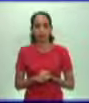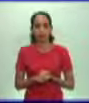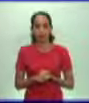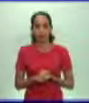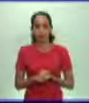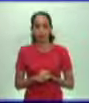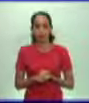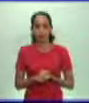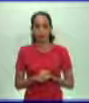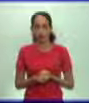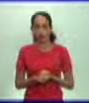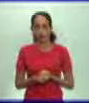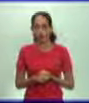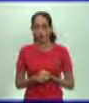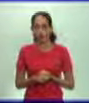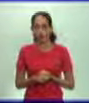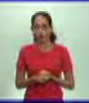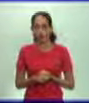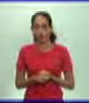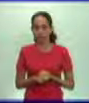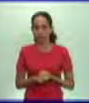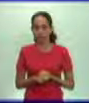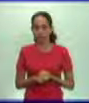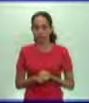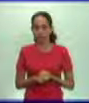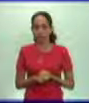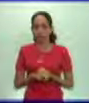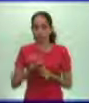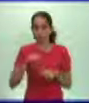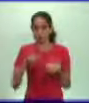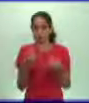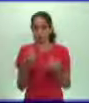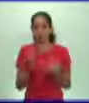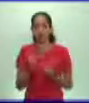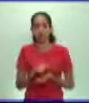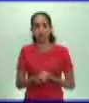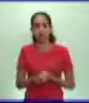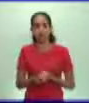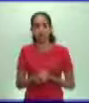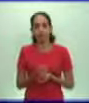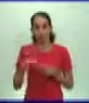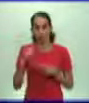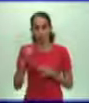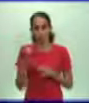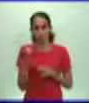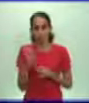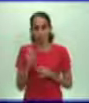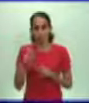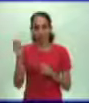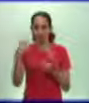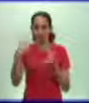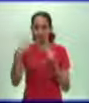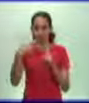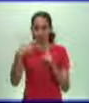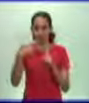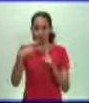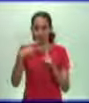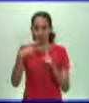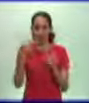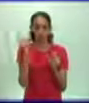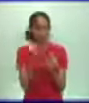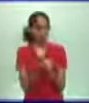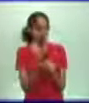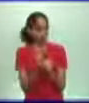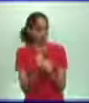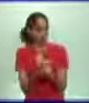muchachos le habían eliminado esa posibilidad. Pero además también otra de las grandes exigencias, la disminución de la jornada laboral. Y otra